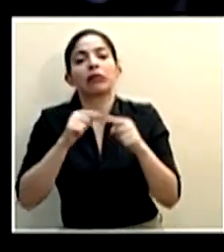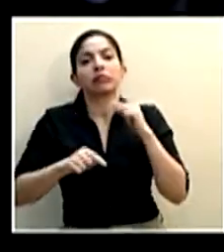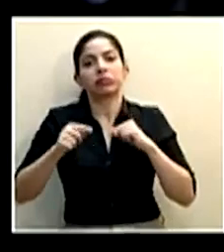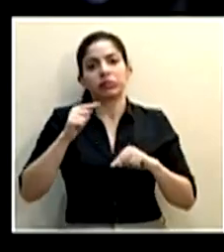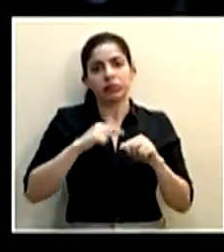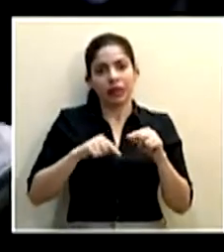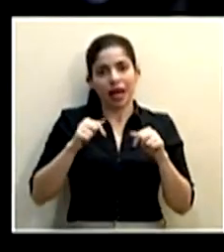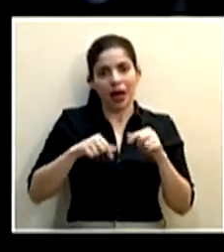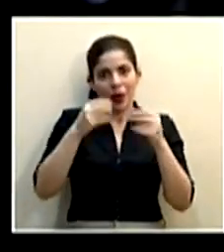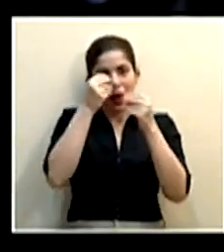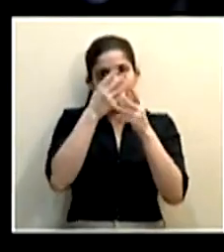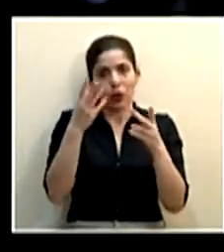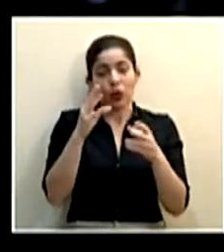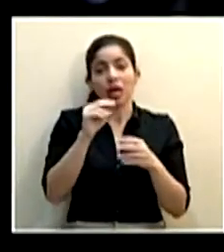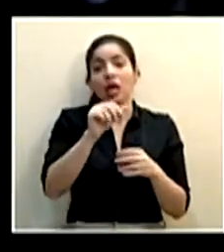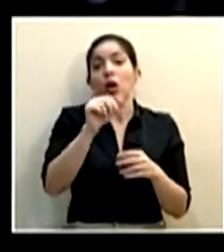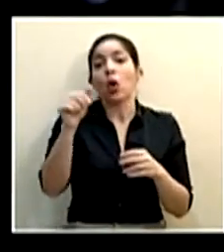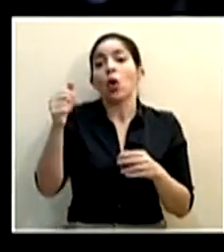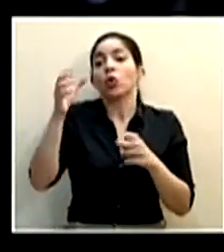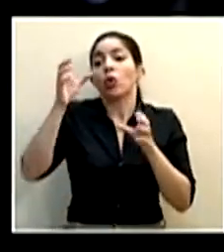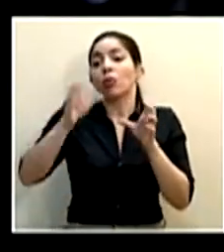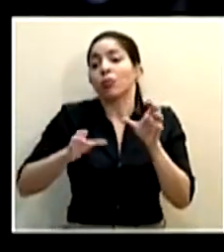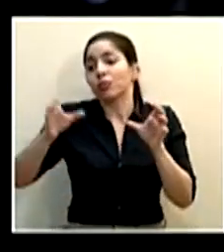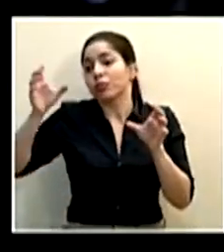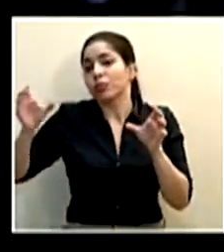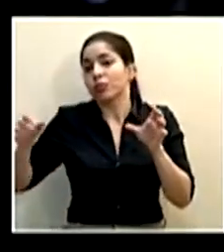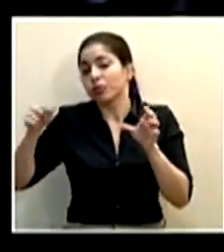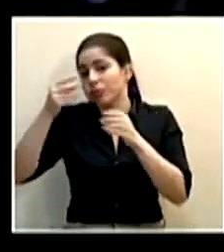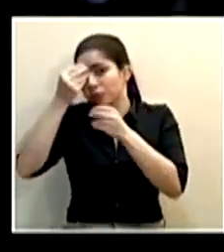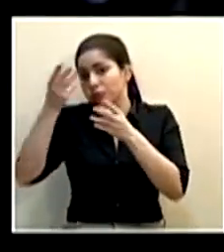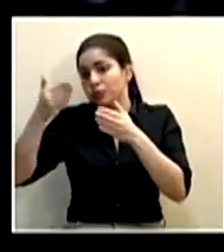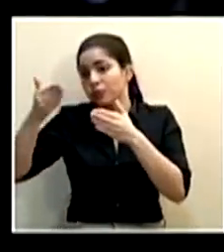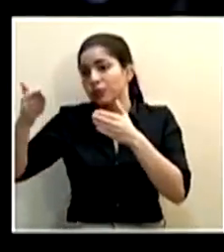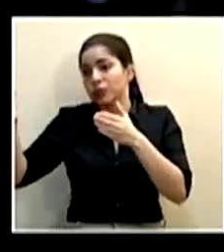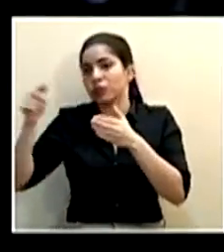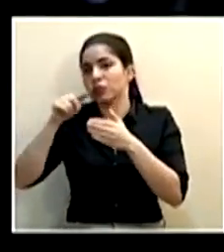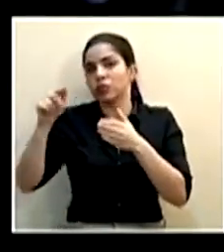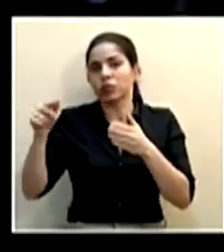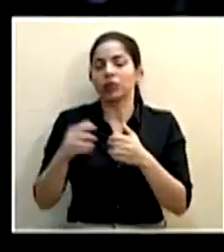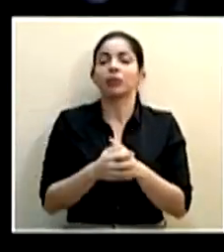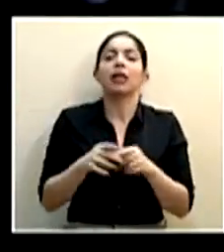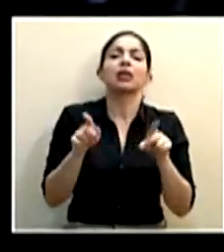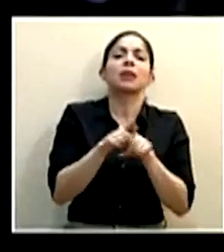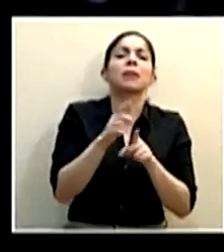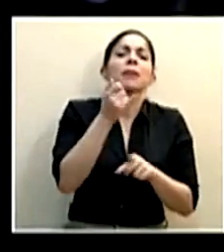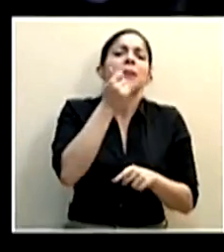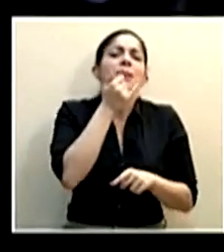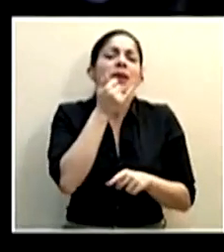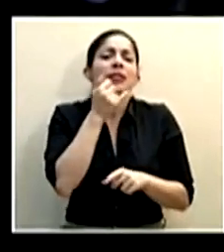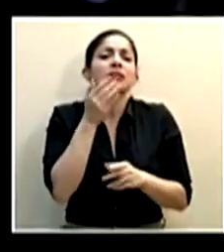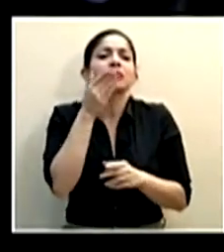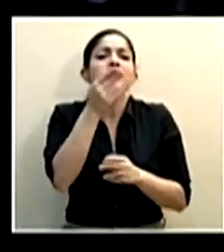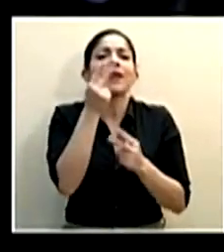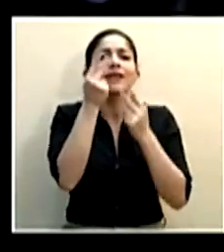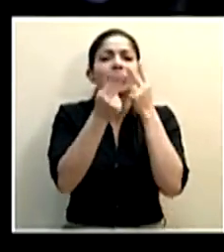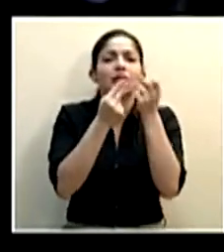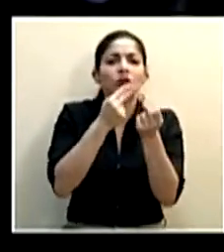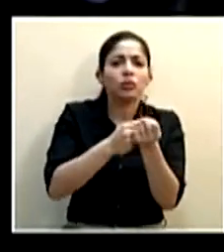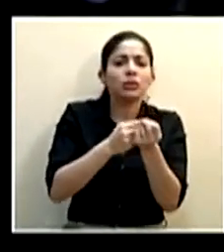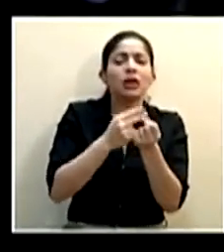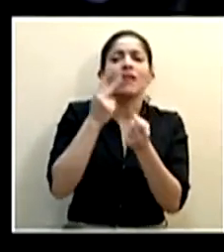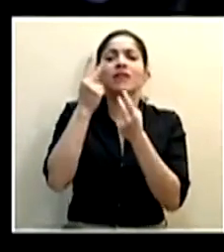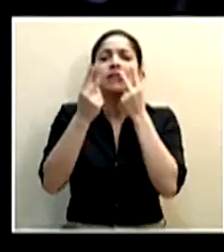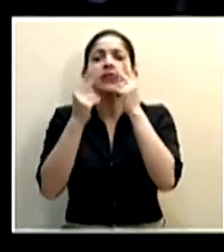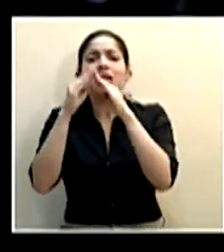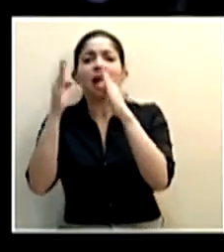que se anuncian hoy y los demás bloques que se estarían anunciando también próximamente? Además, ¿qué pasa con las visitas a hospitales y hogares de ancianos?